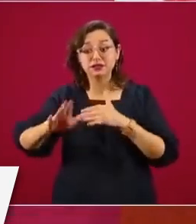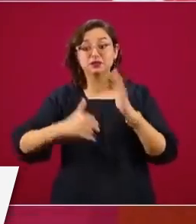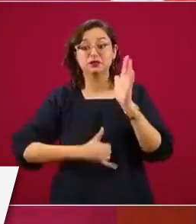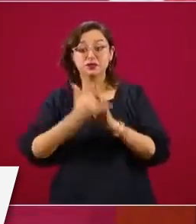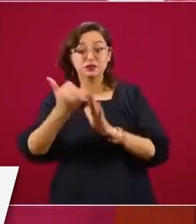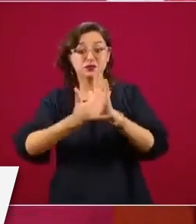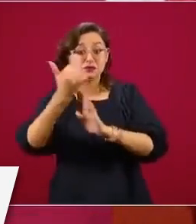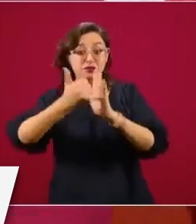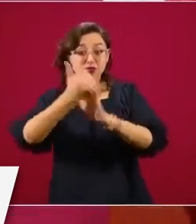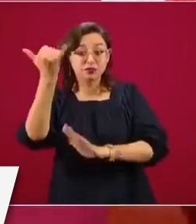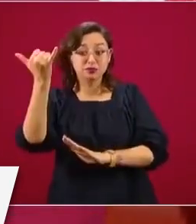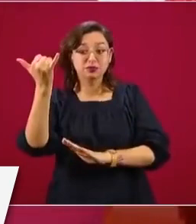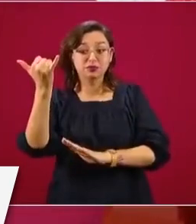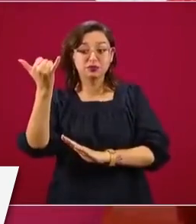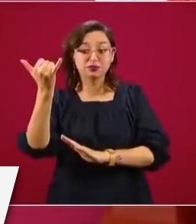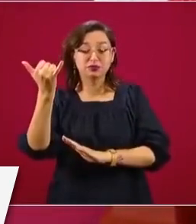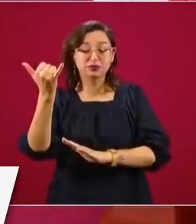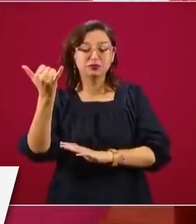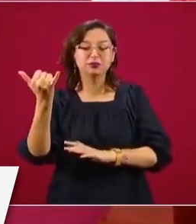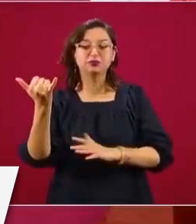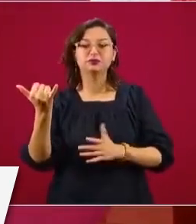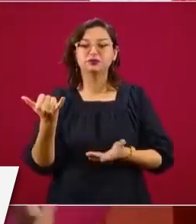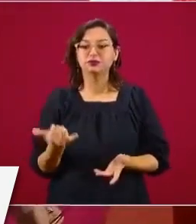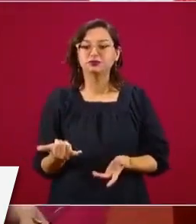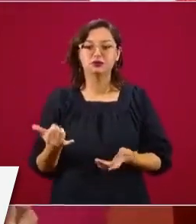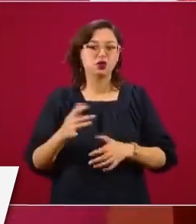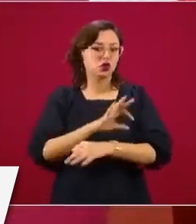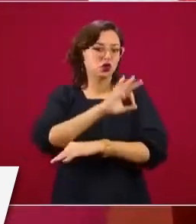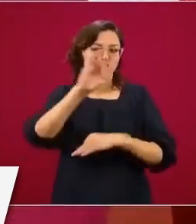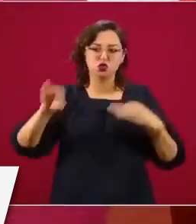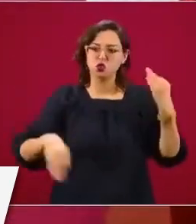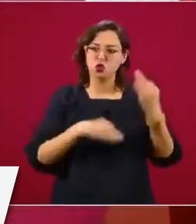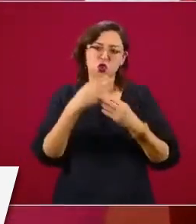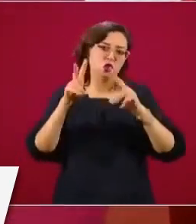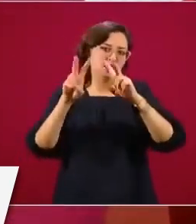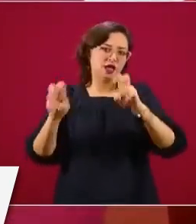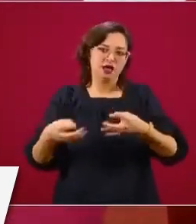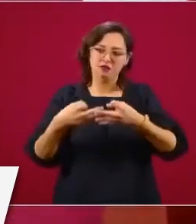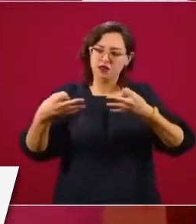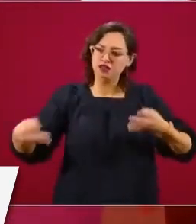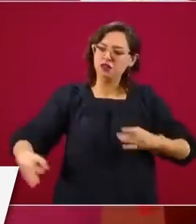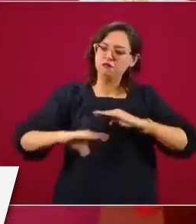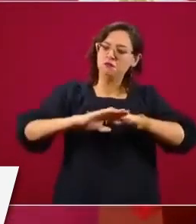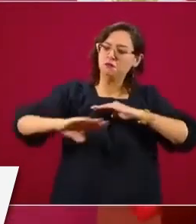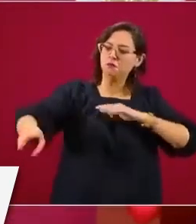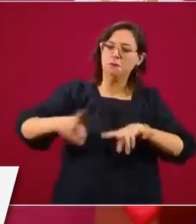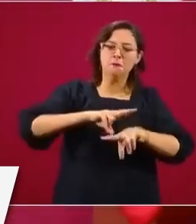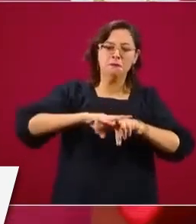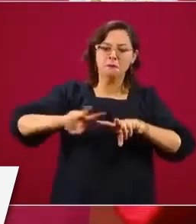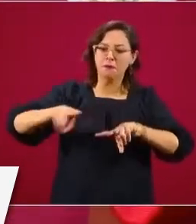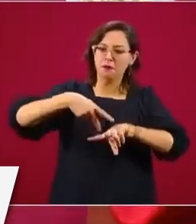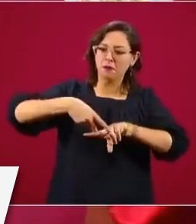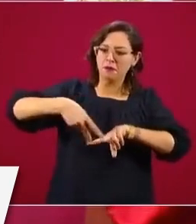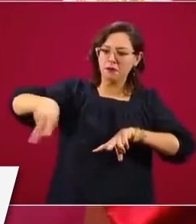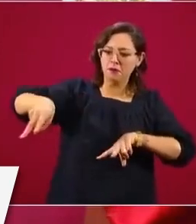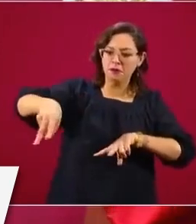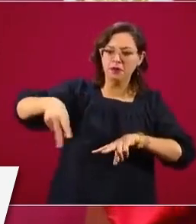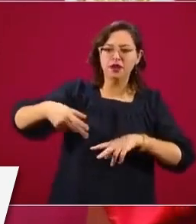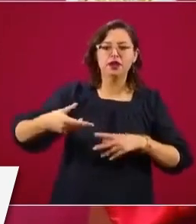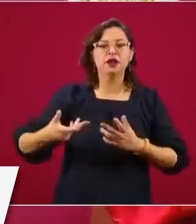construcción del terraplén, las vías, el tendido de